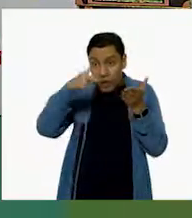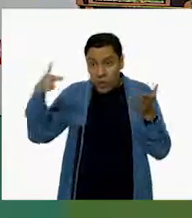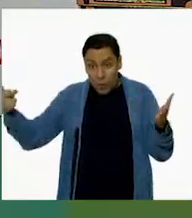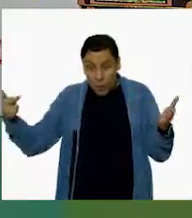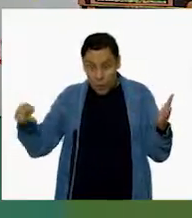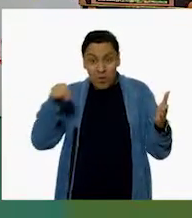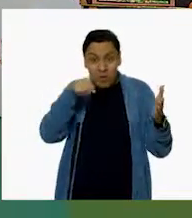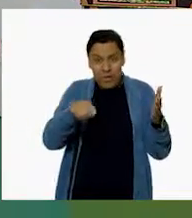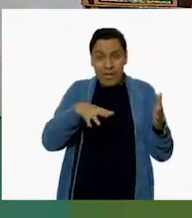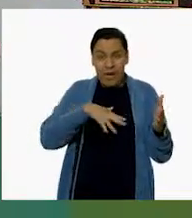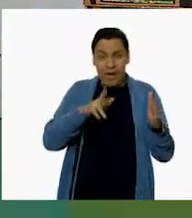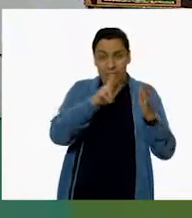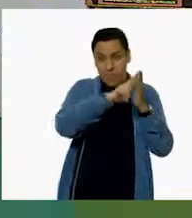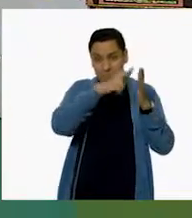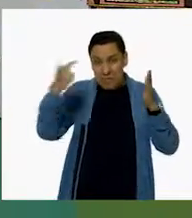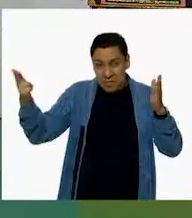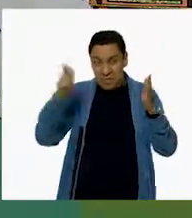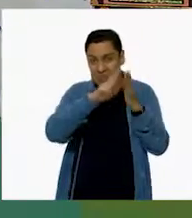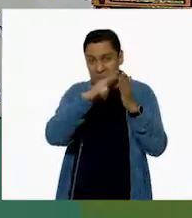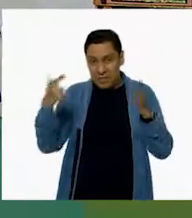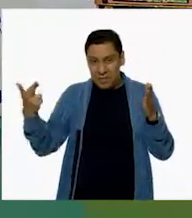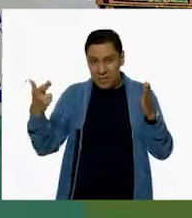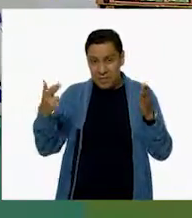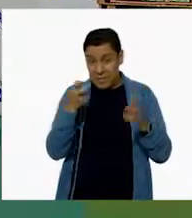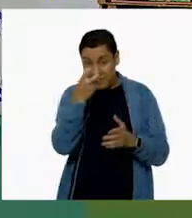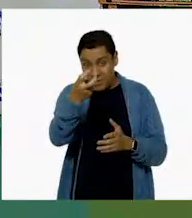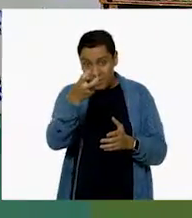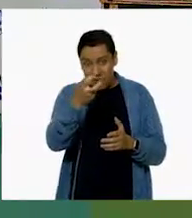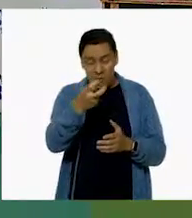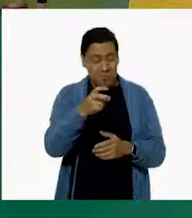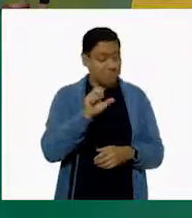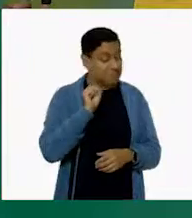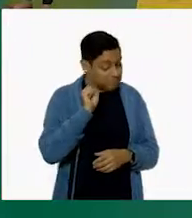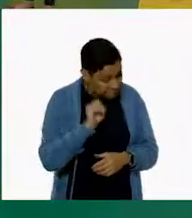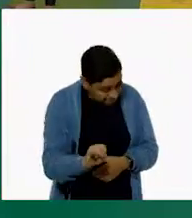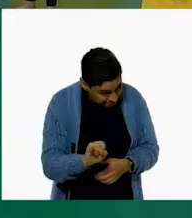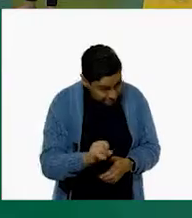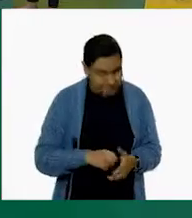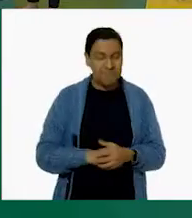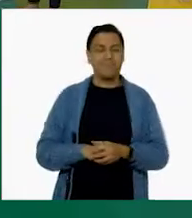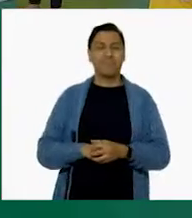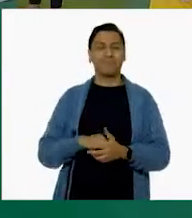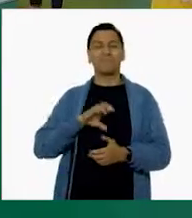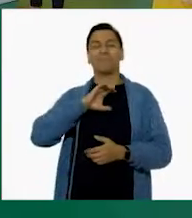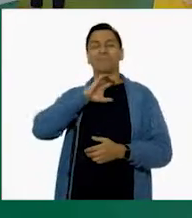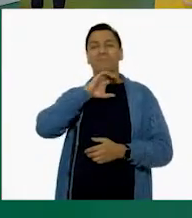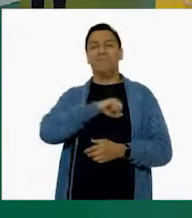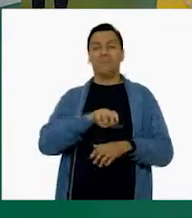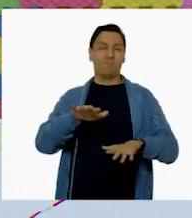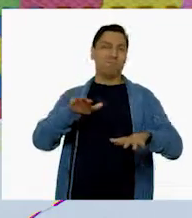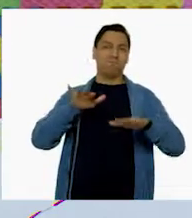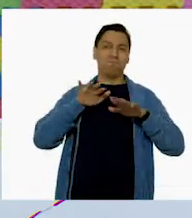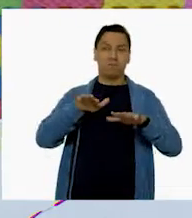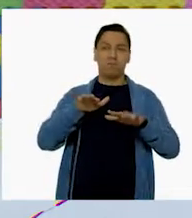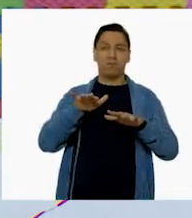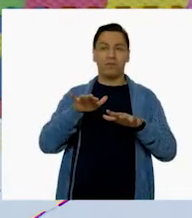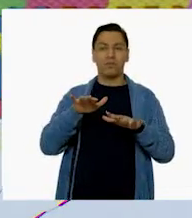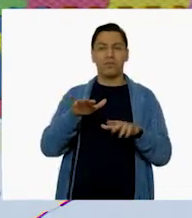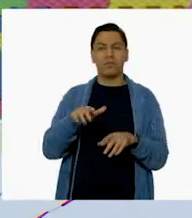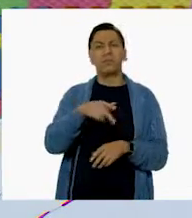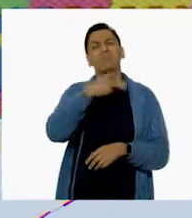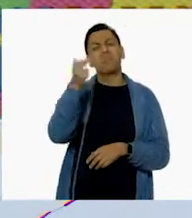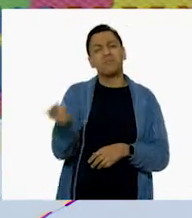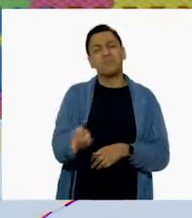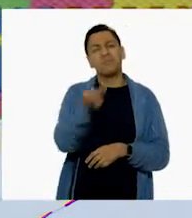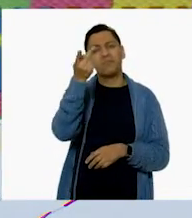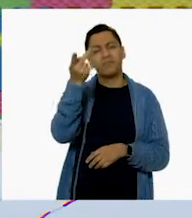periódicos? Así es, Gloria. ¡Oh! ¡Me encanta! Es increíble. ¿Y qué haremos